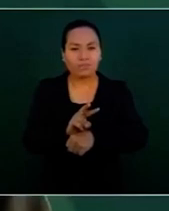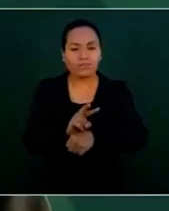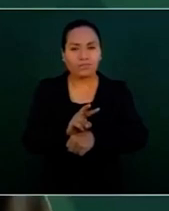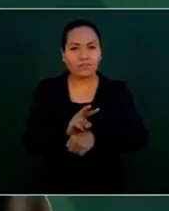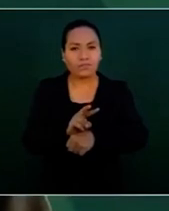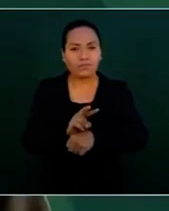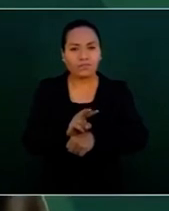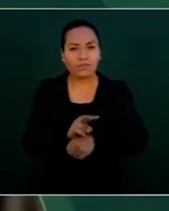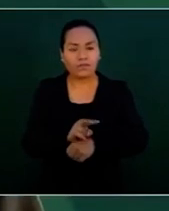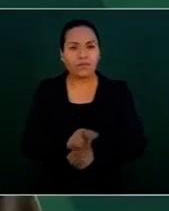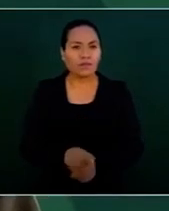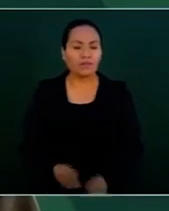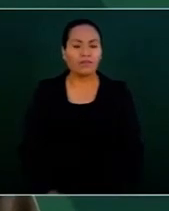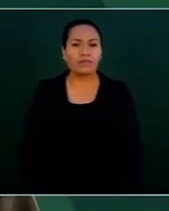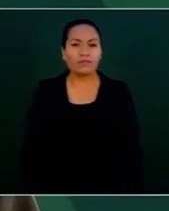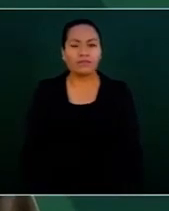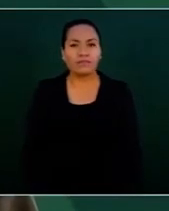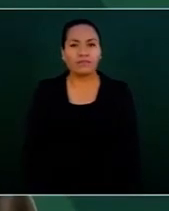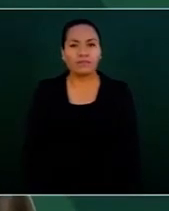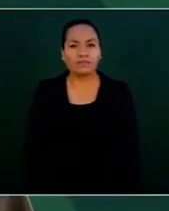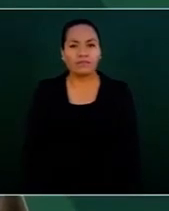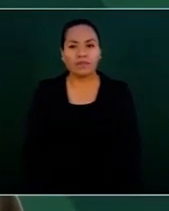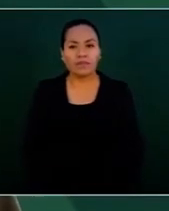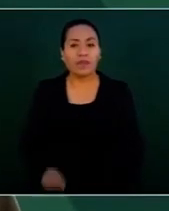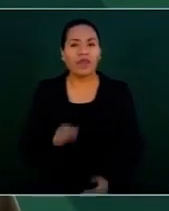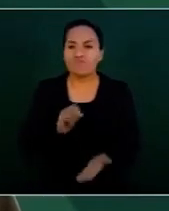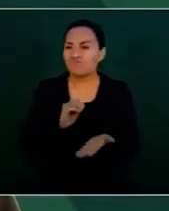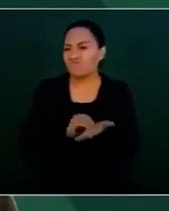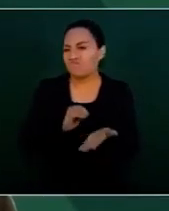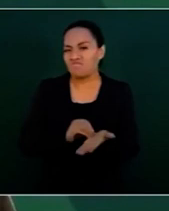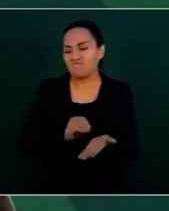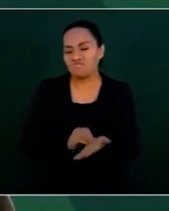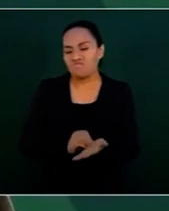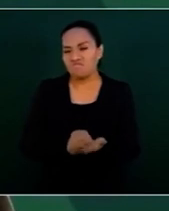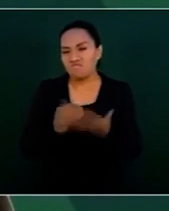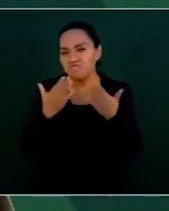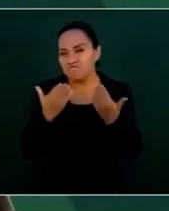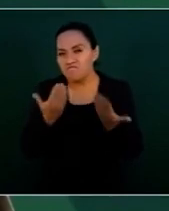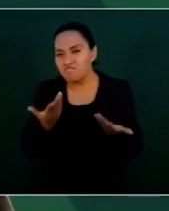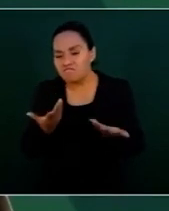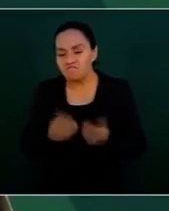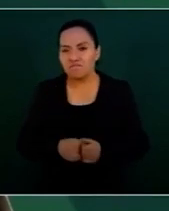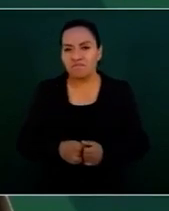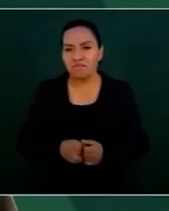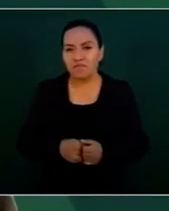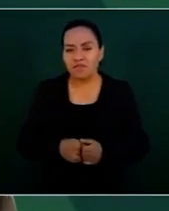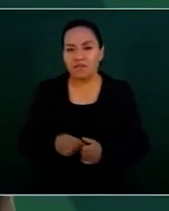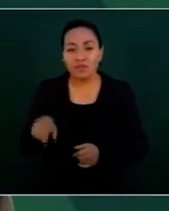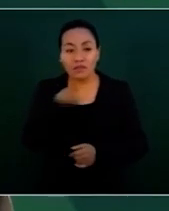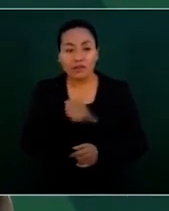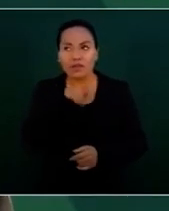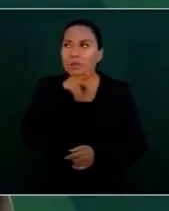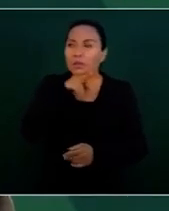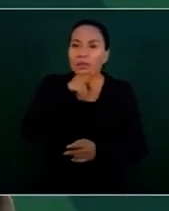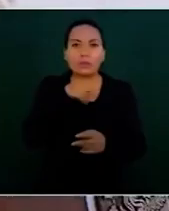No hay elementos para preocuparnos,